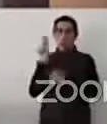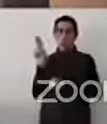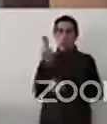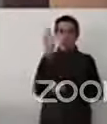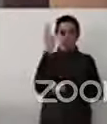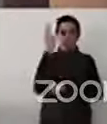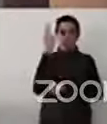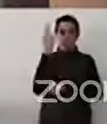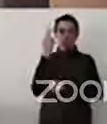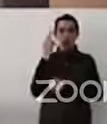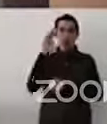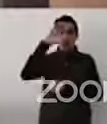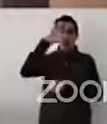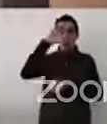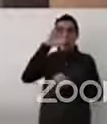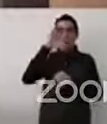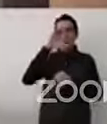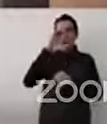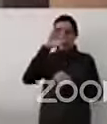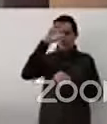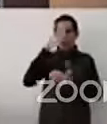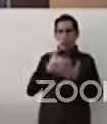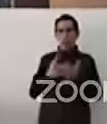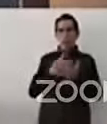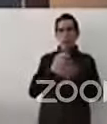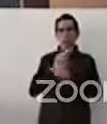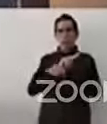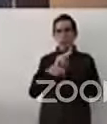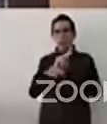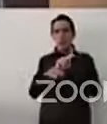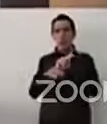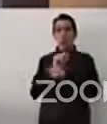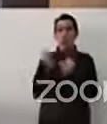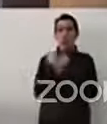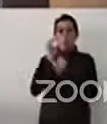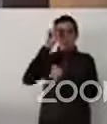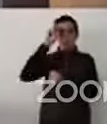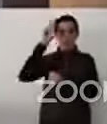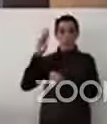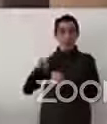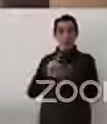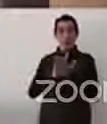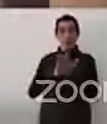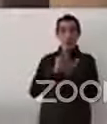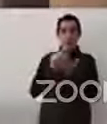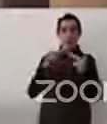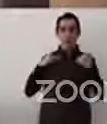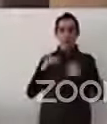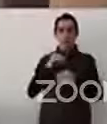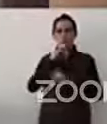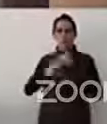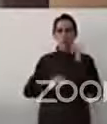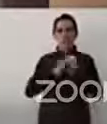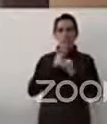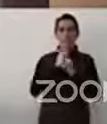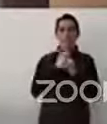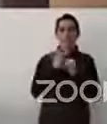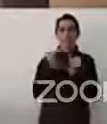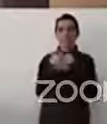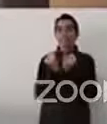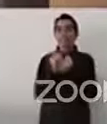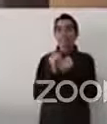Perú, magistrado en Derecho Internacional de los Derechos Humanos y Derecho Humanitario por la American University